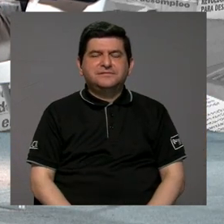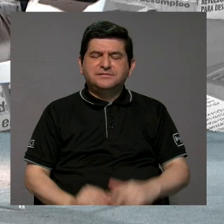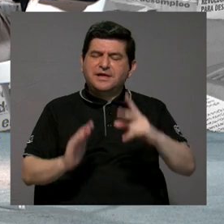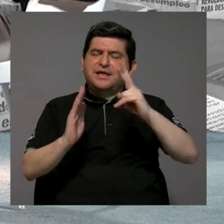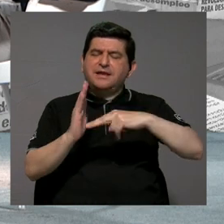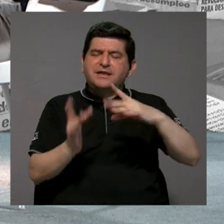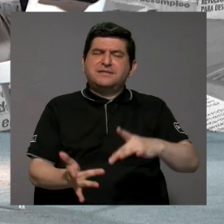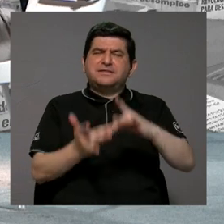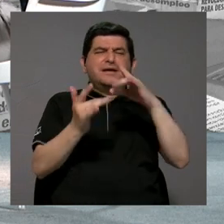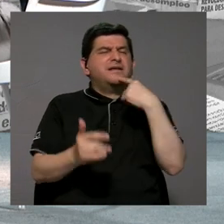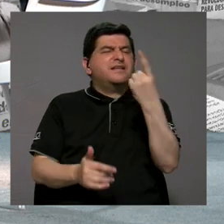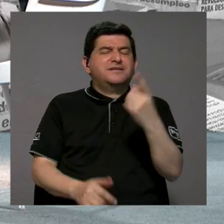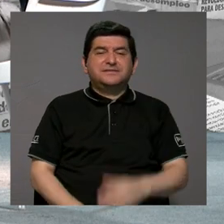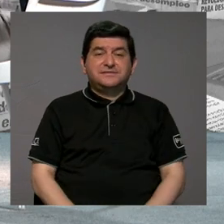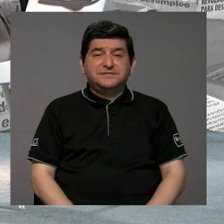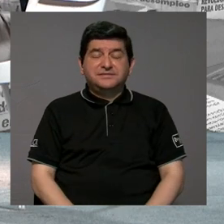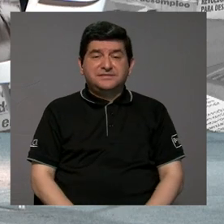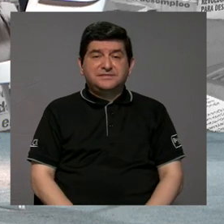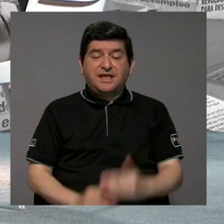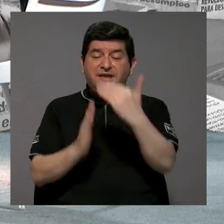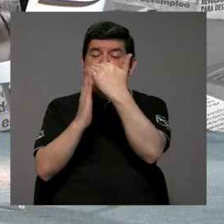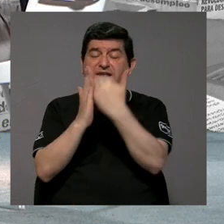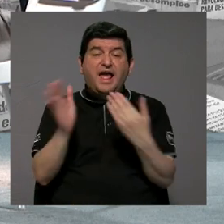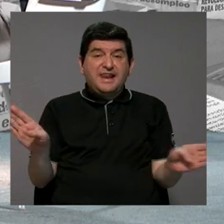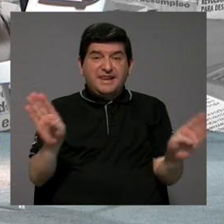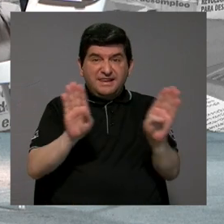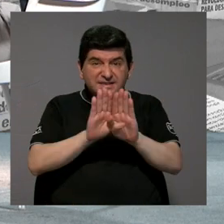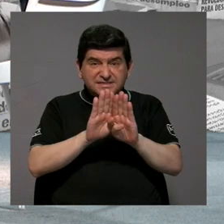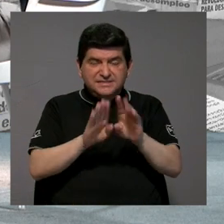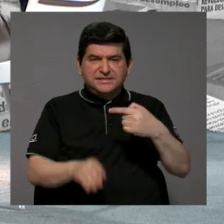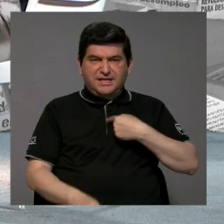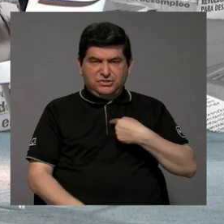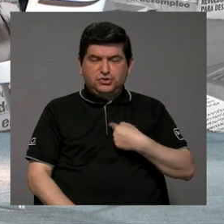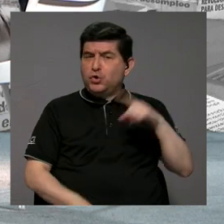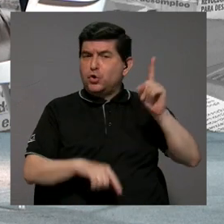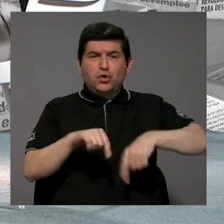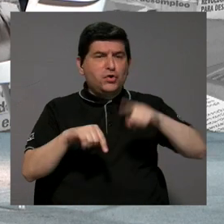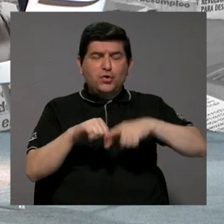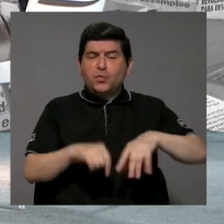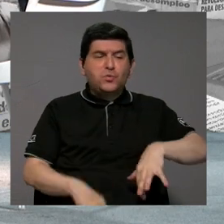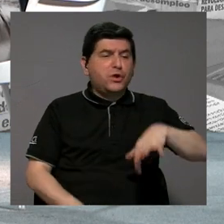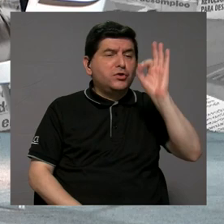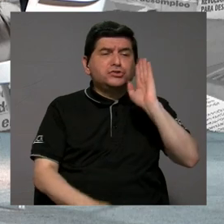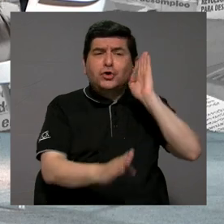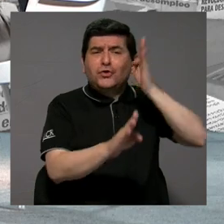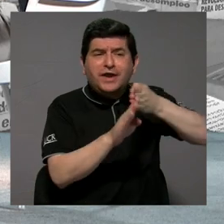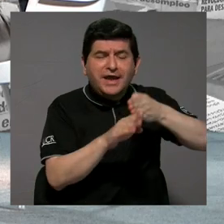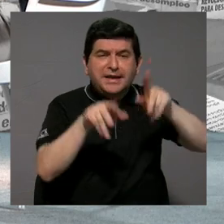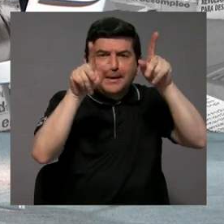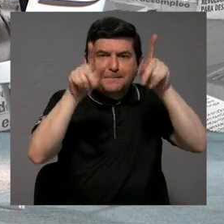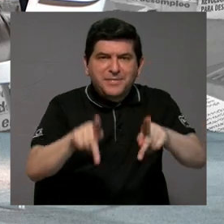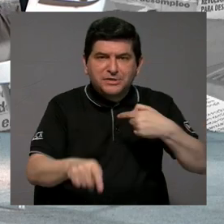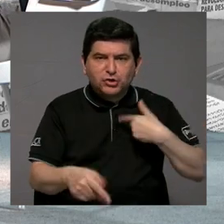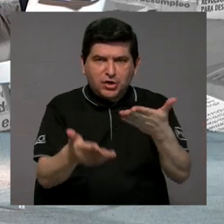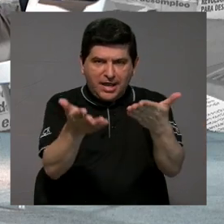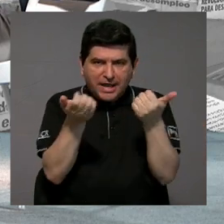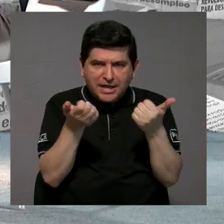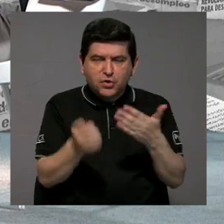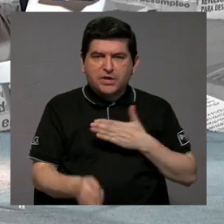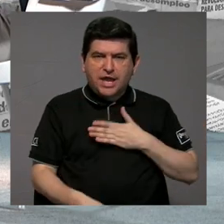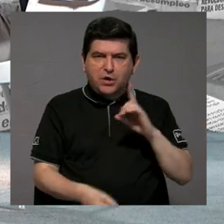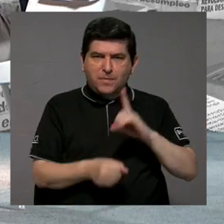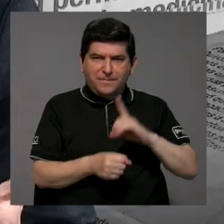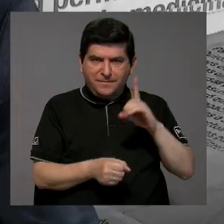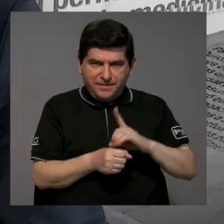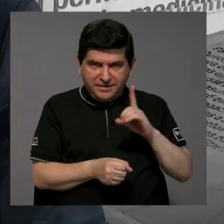de la literatura especializada? Que cuando las listas son cerradas, es decir, yo, Estefán Gómez, no puedo ir a escoger quién es la persona que yo quiero que